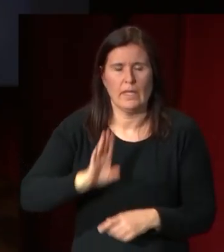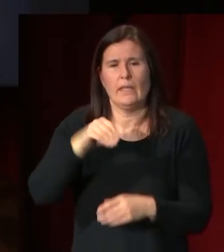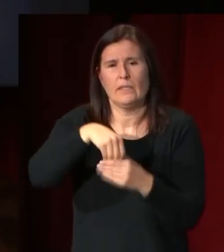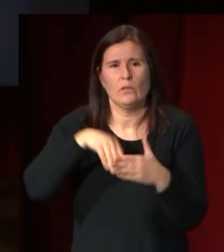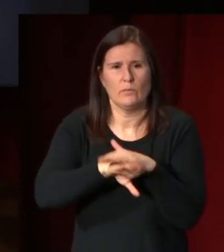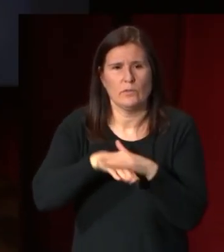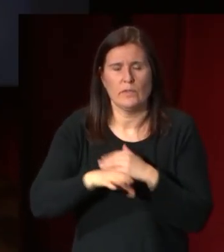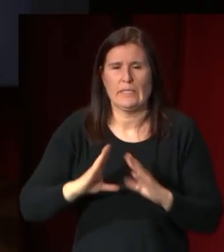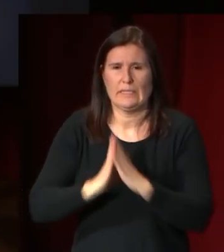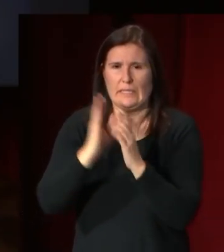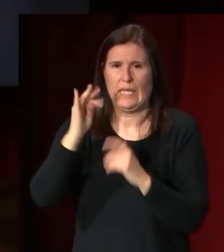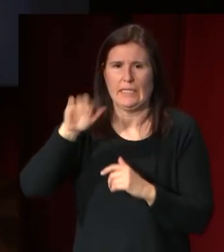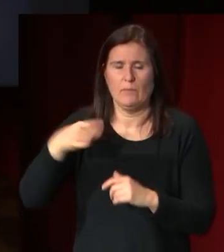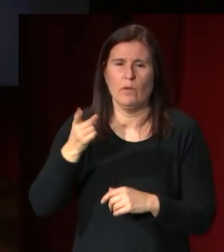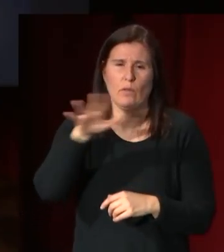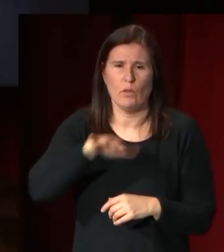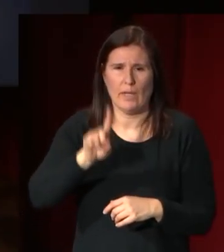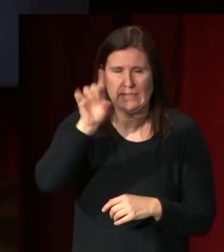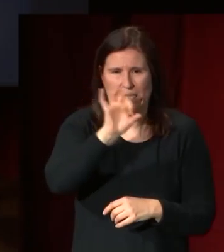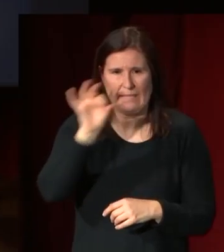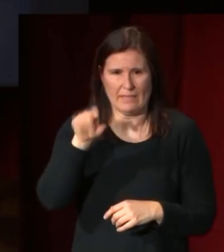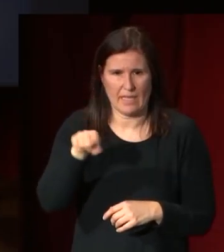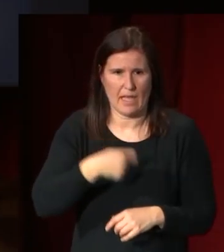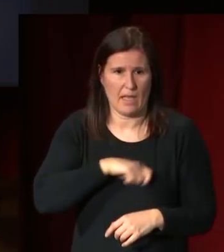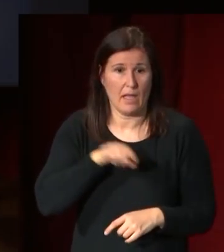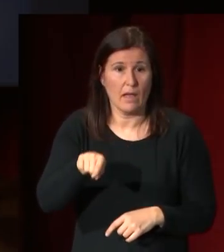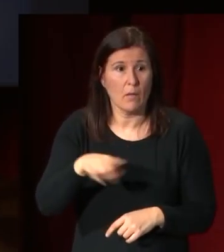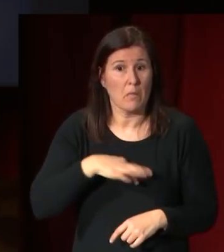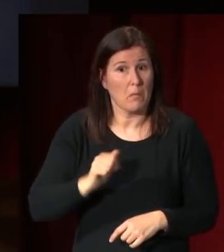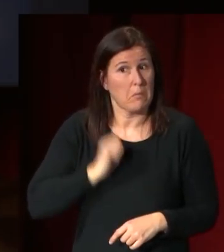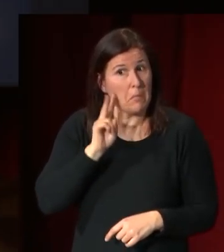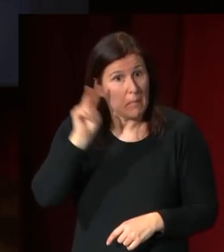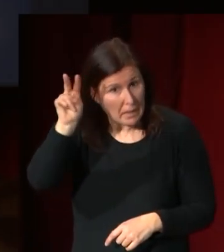Telmo de San Sebastián y quizá pues a lo mejor han tenido la oportunidad de verla ahí